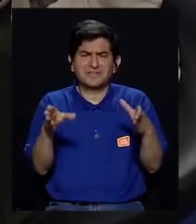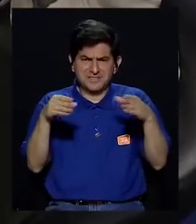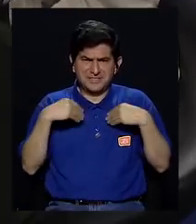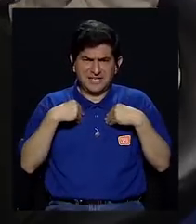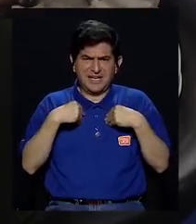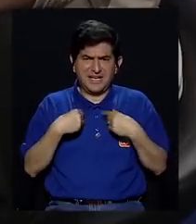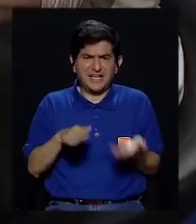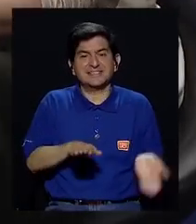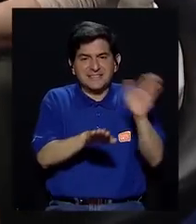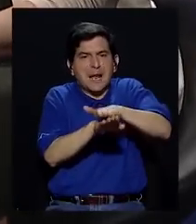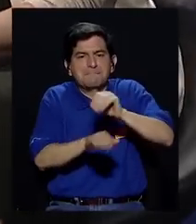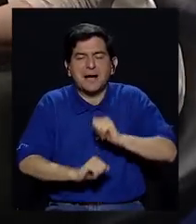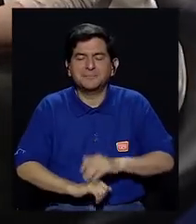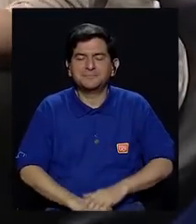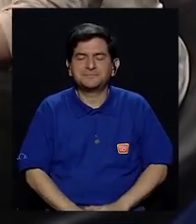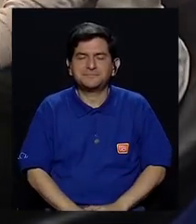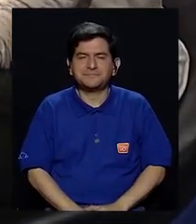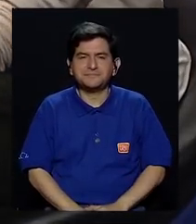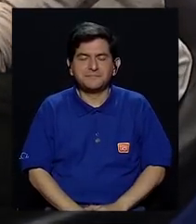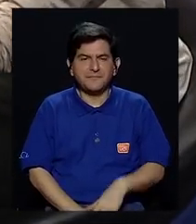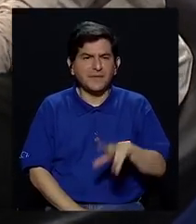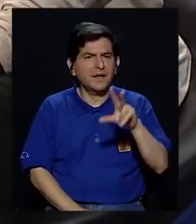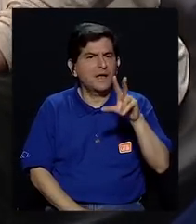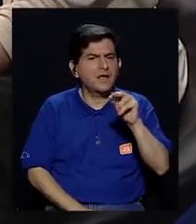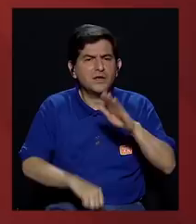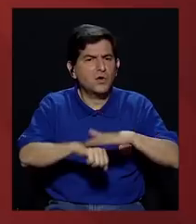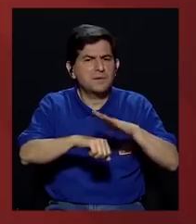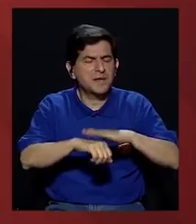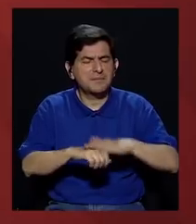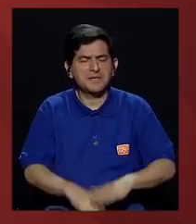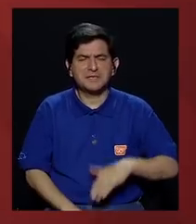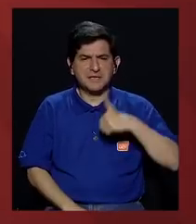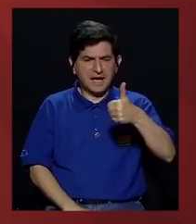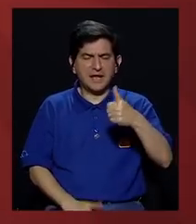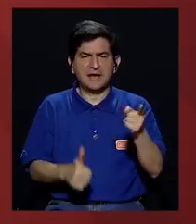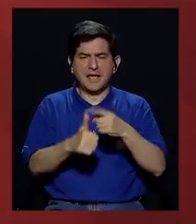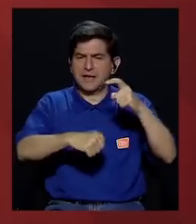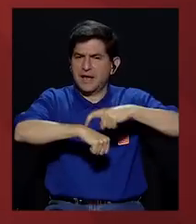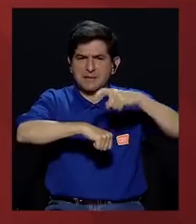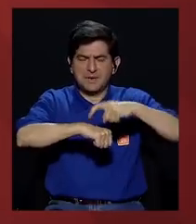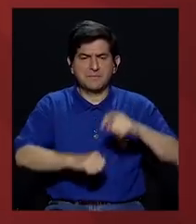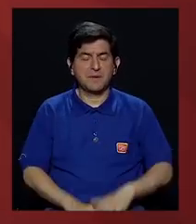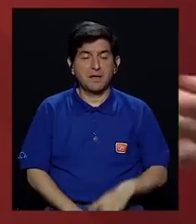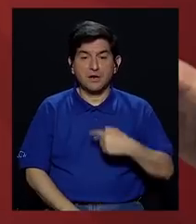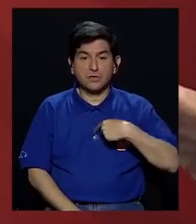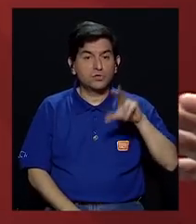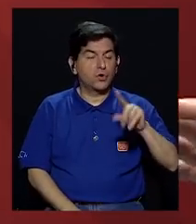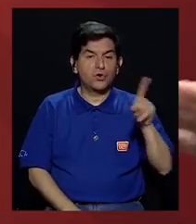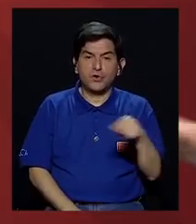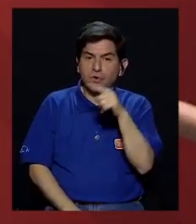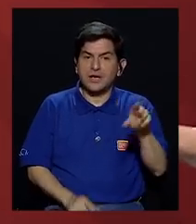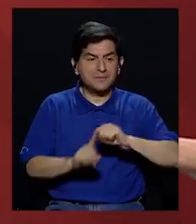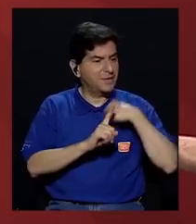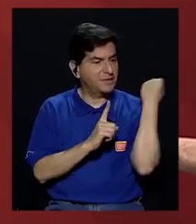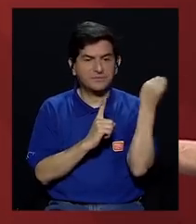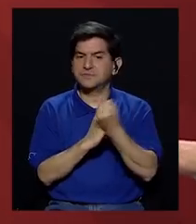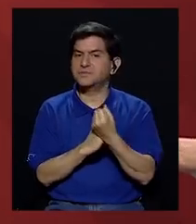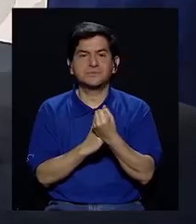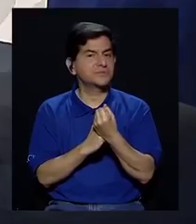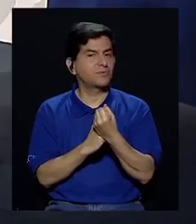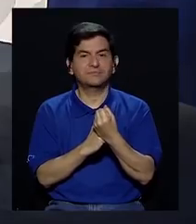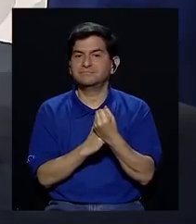yo creo que nos enrampamos. y además hay algo muy curioso, no le da para poder ganar el primer error. da. Aunque yo no descarto, ¿verdad?, ese escenario,